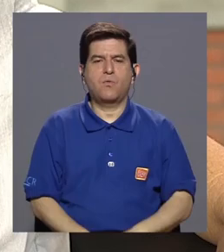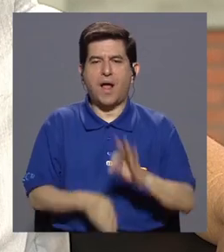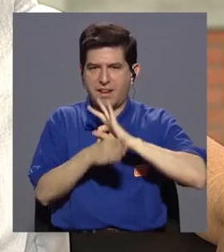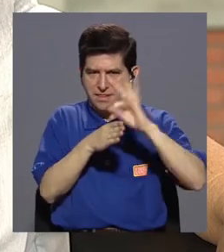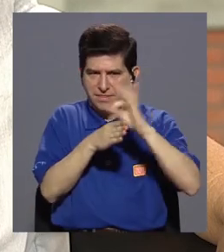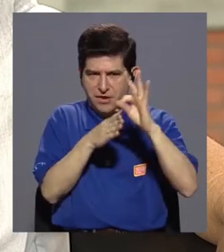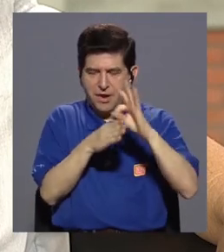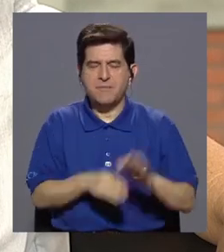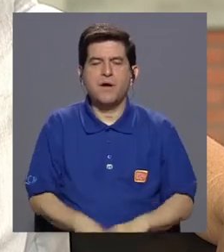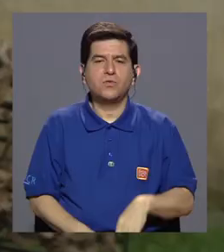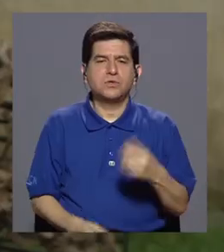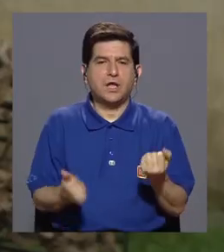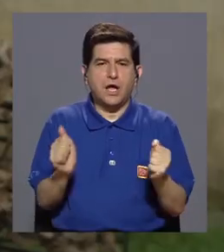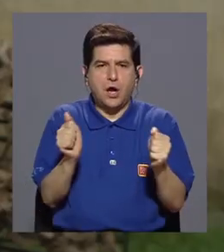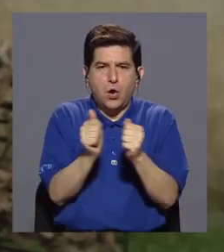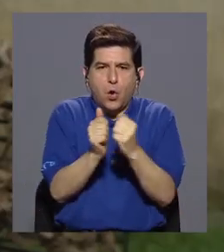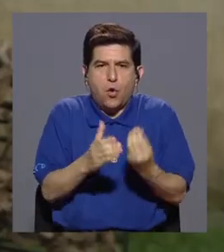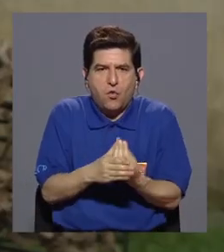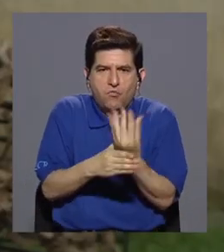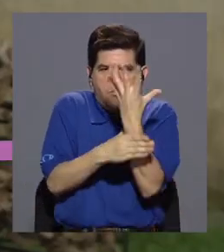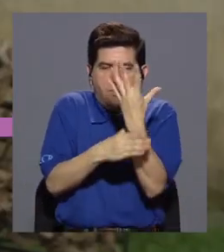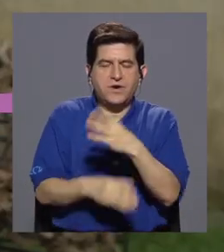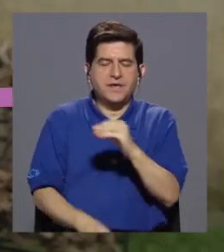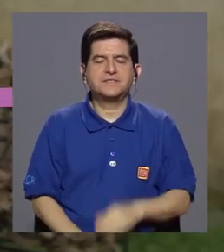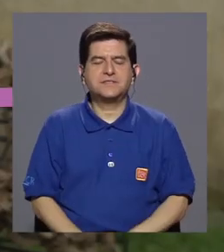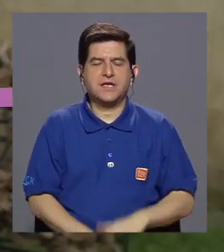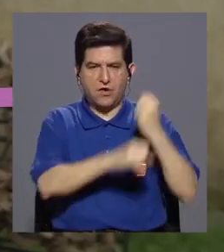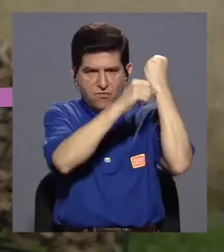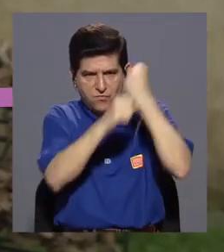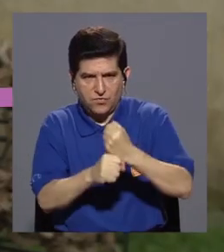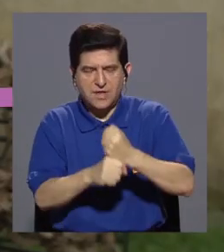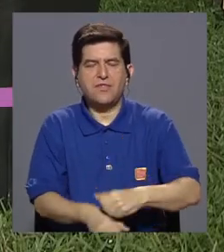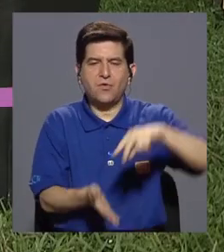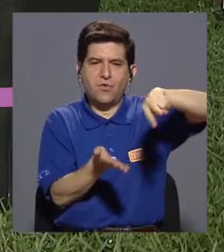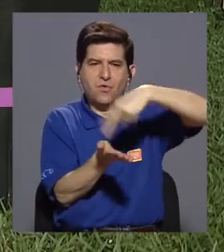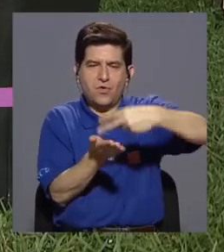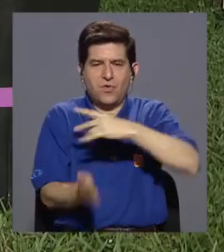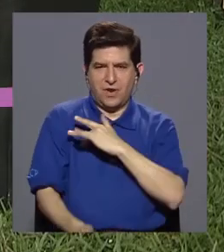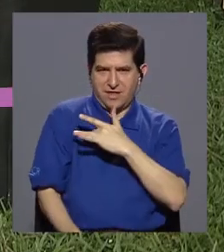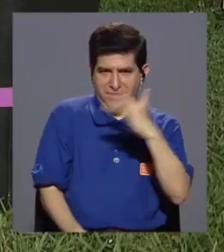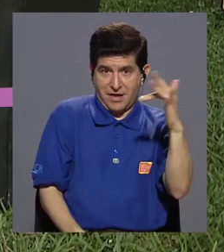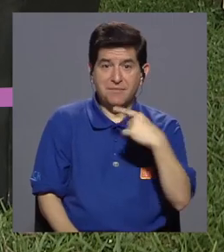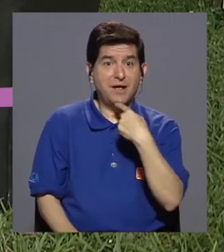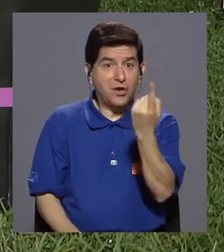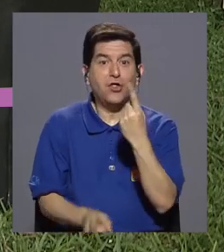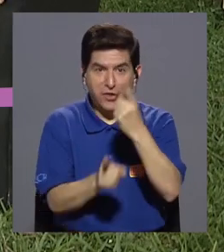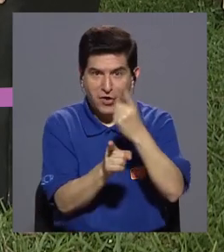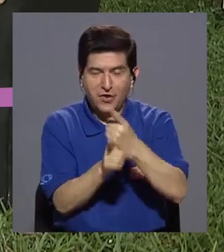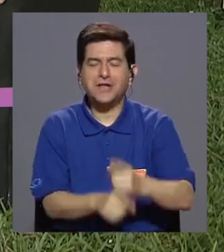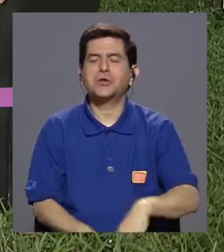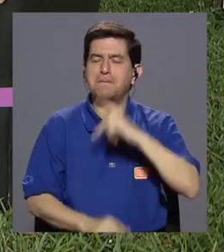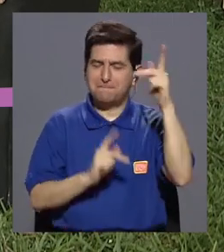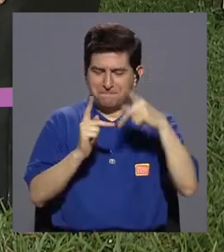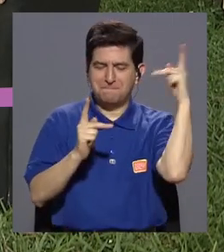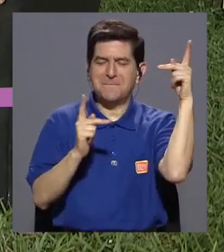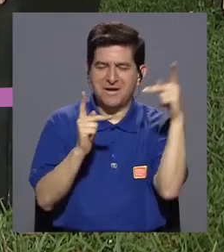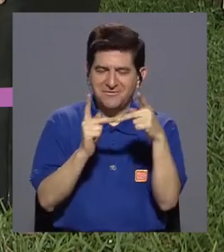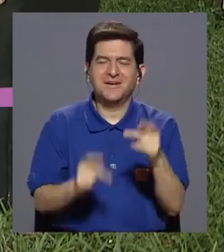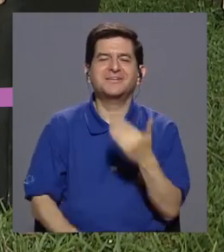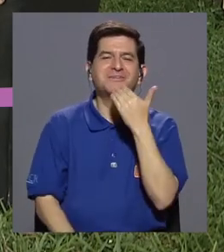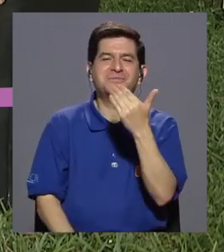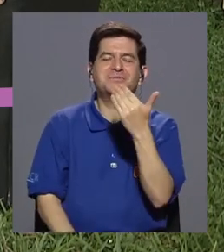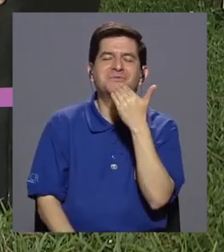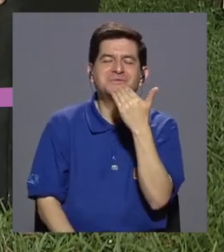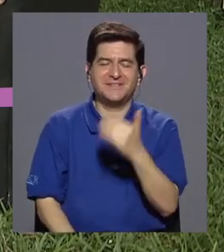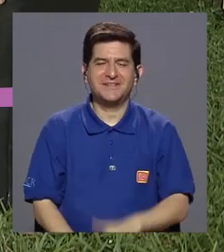terapeuta floral y fundadora de La Danza del Alma. ¿Lo dije correctamente? Perfecto. Muchísimas gracias,